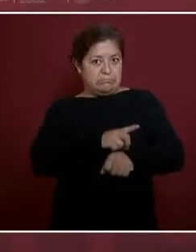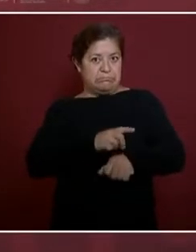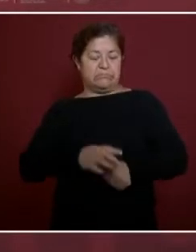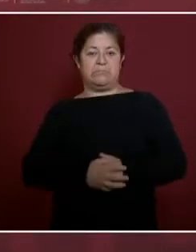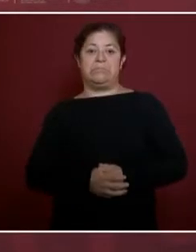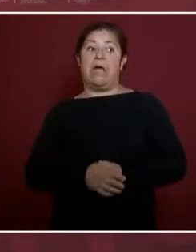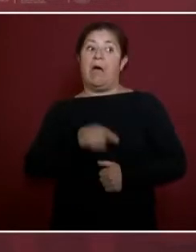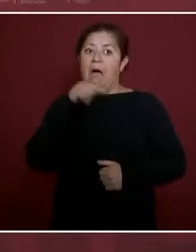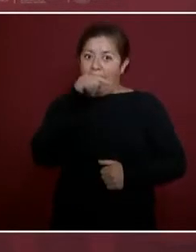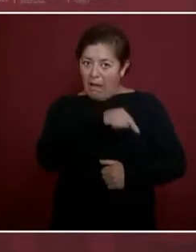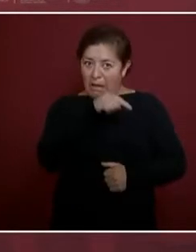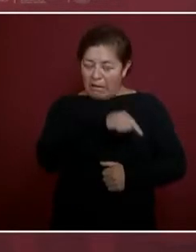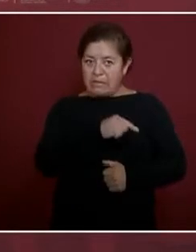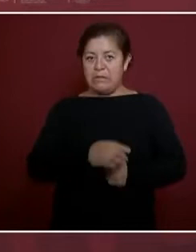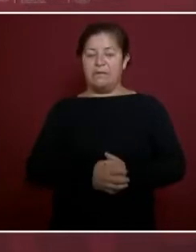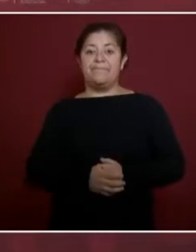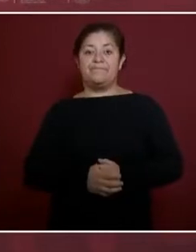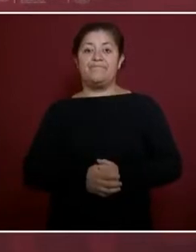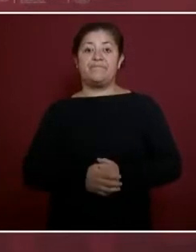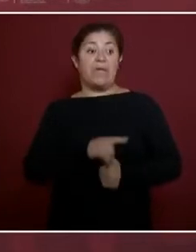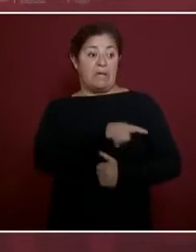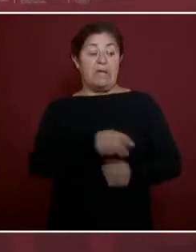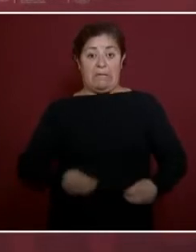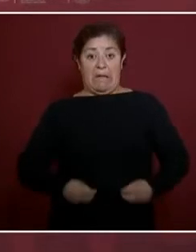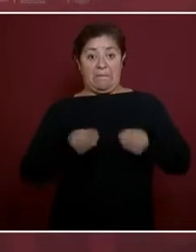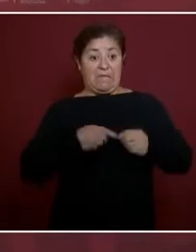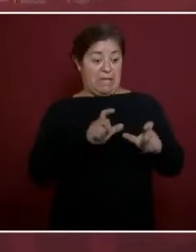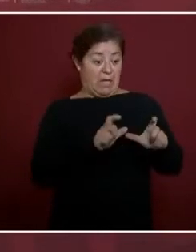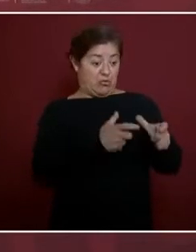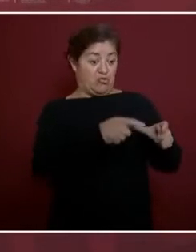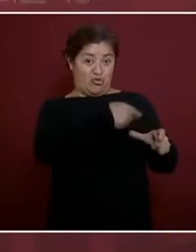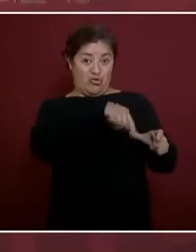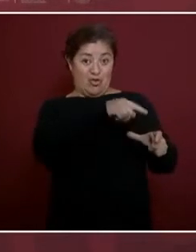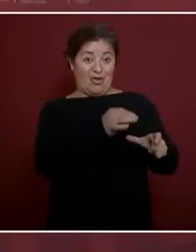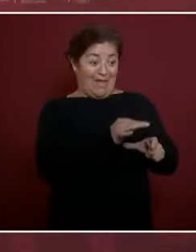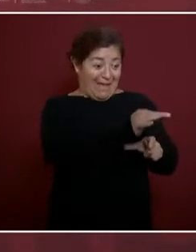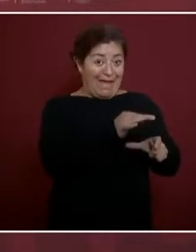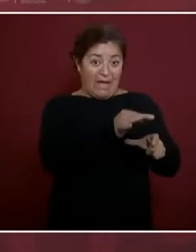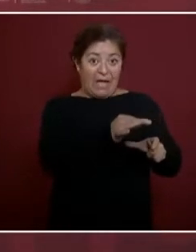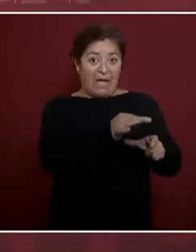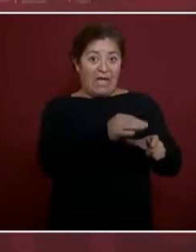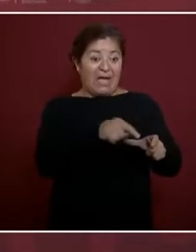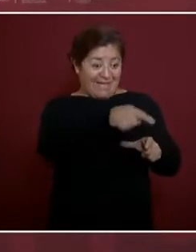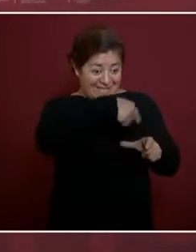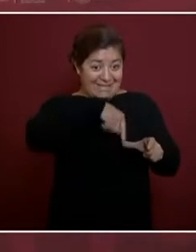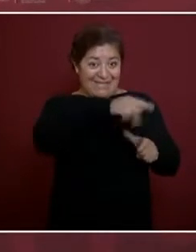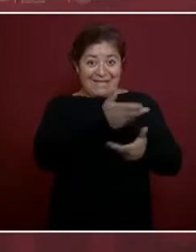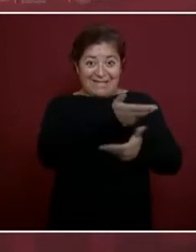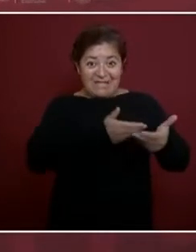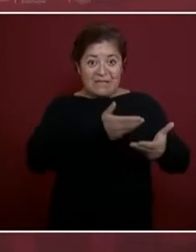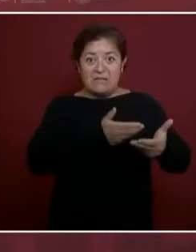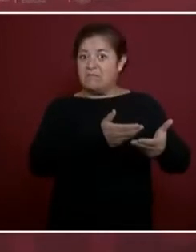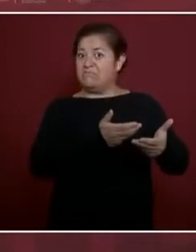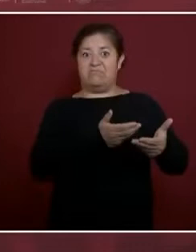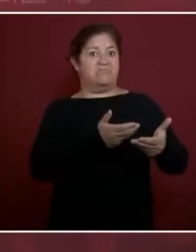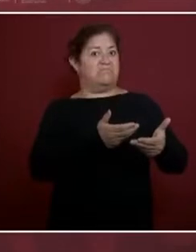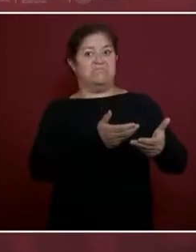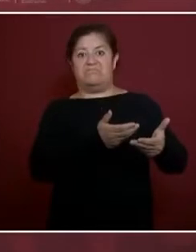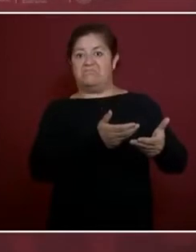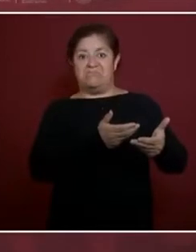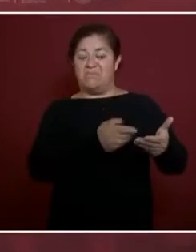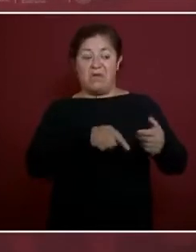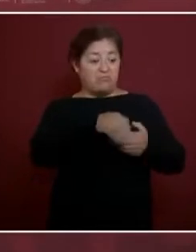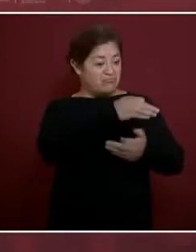ahí donde ya no hay vida comunitaria, donde ya está roto el tejido